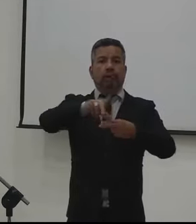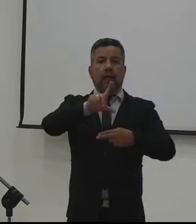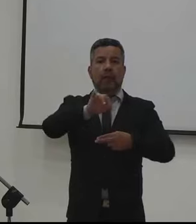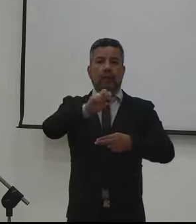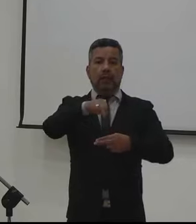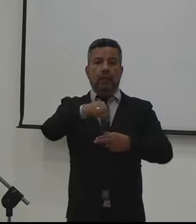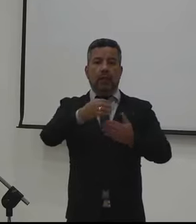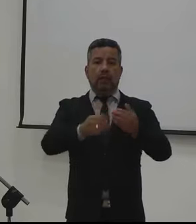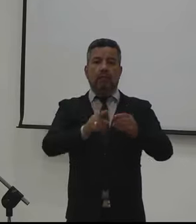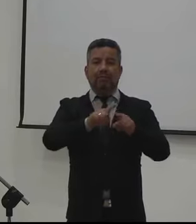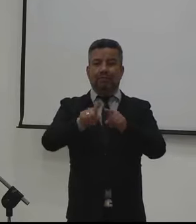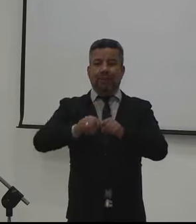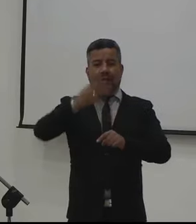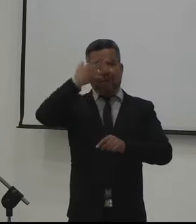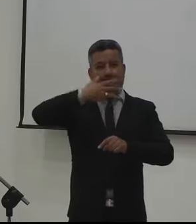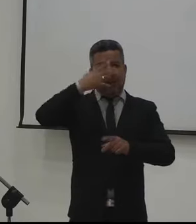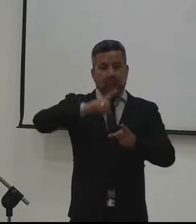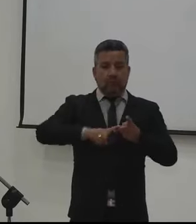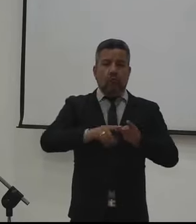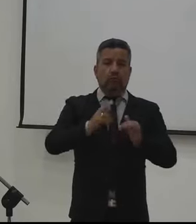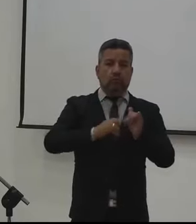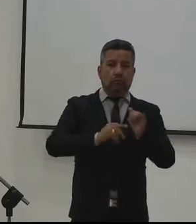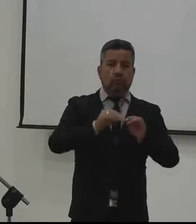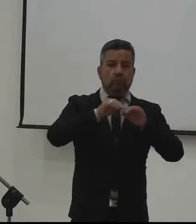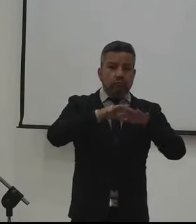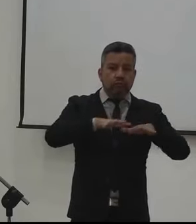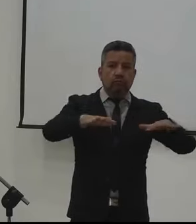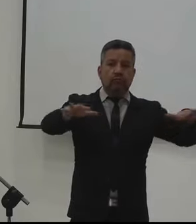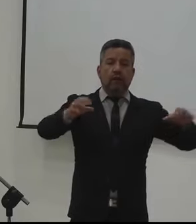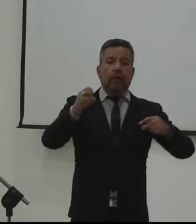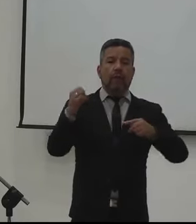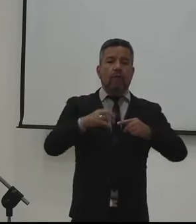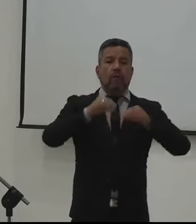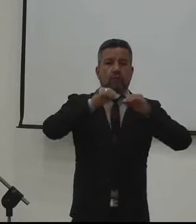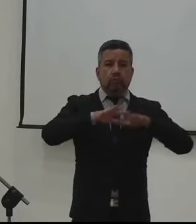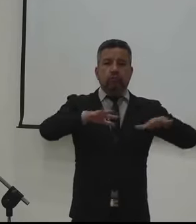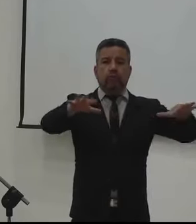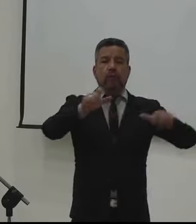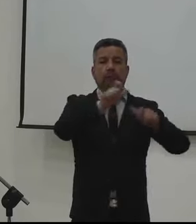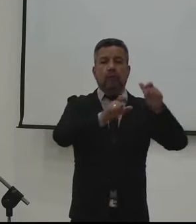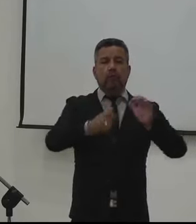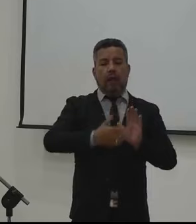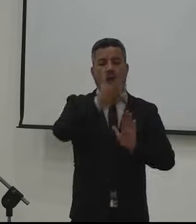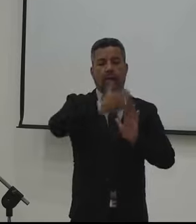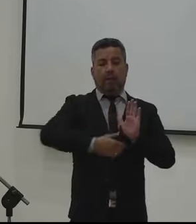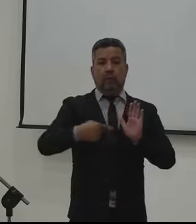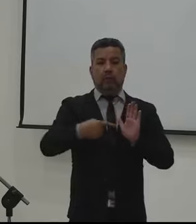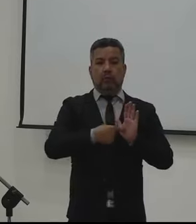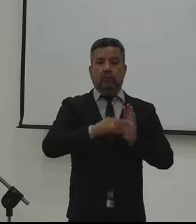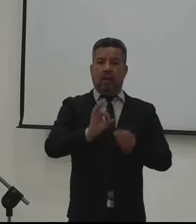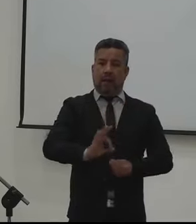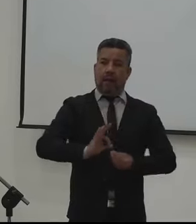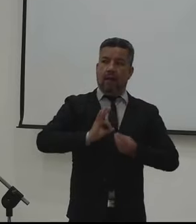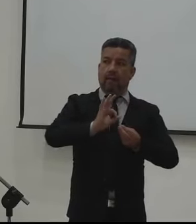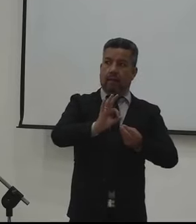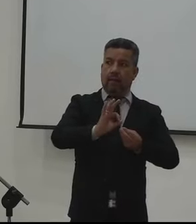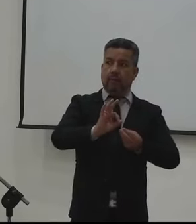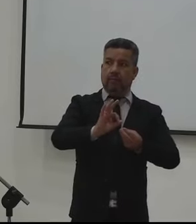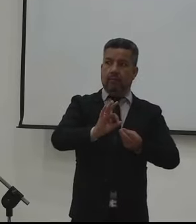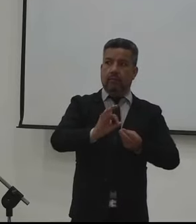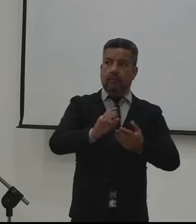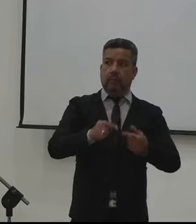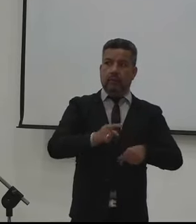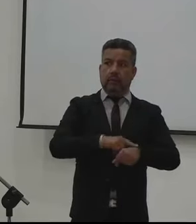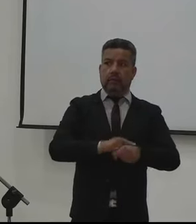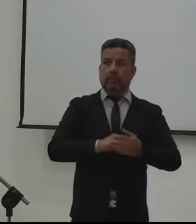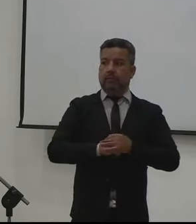nuevo link en las diferentes plataformas por las que transmitimos el foro para que todos los participantes evalúen la percepción de calidad